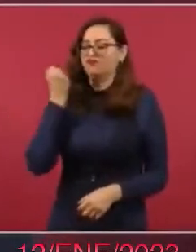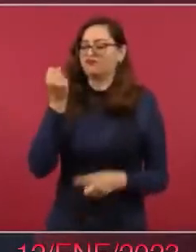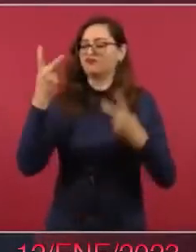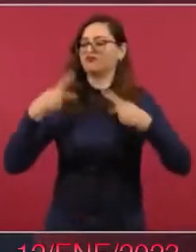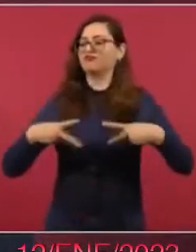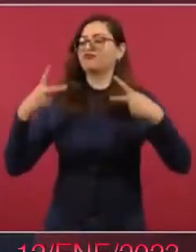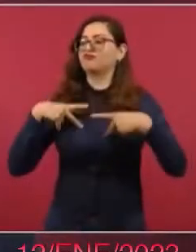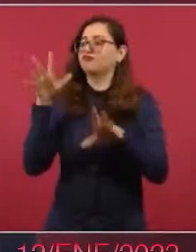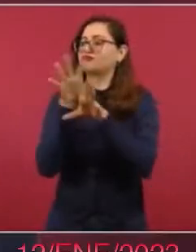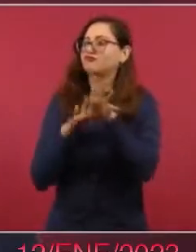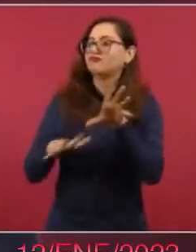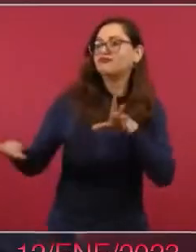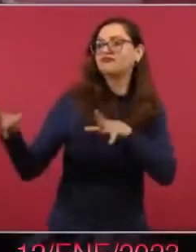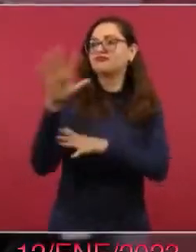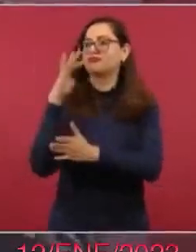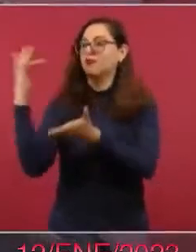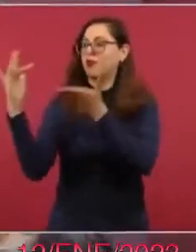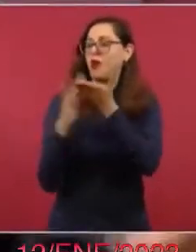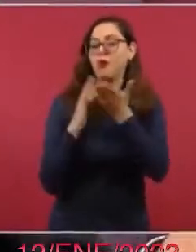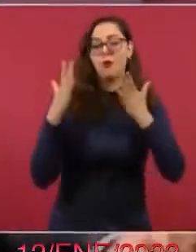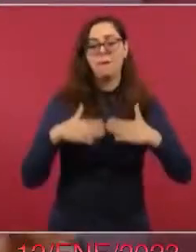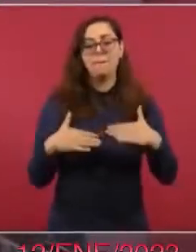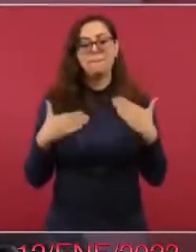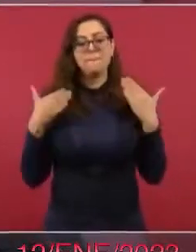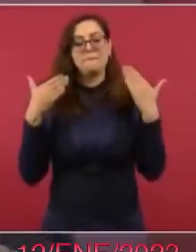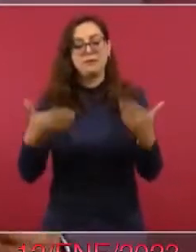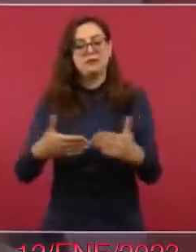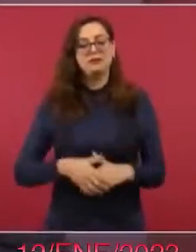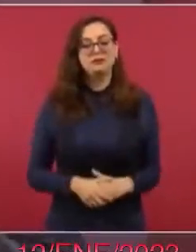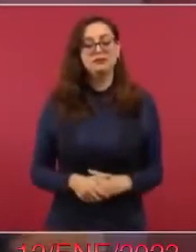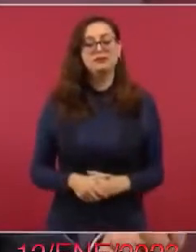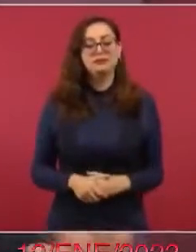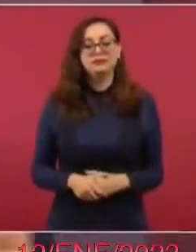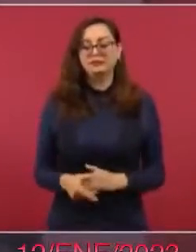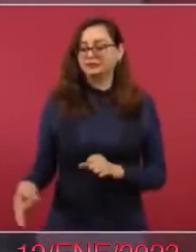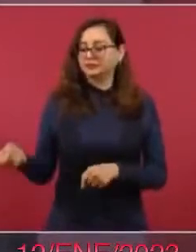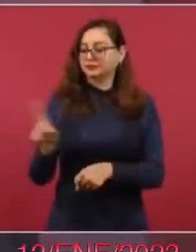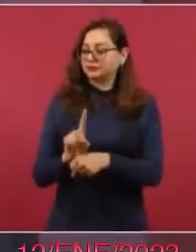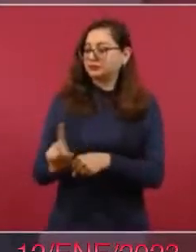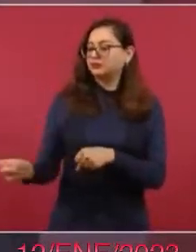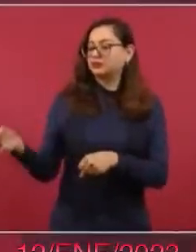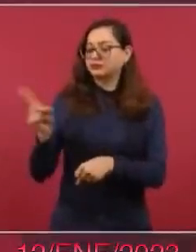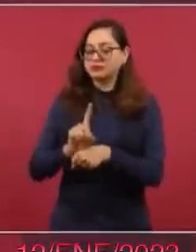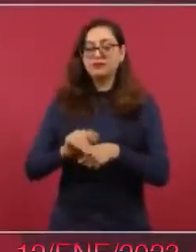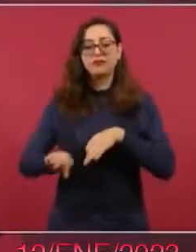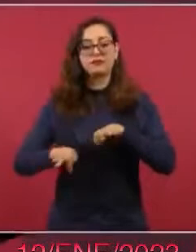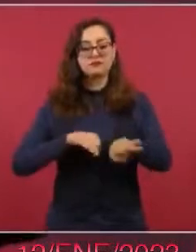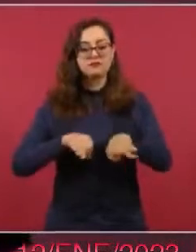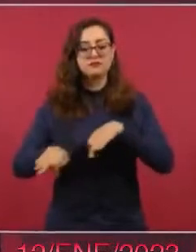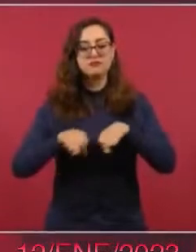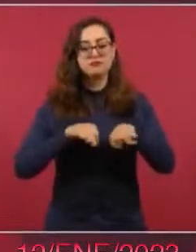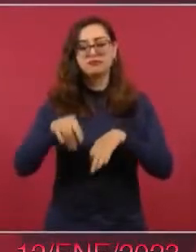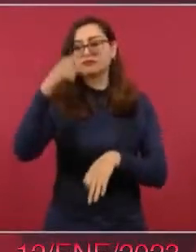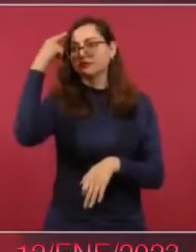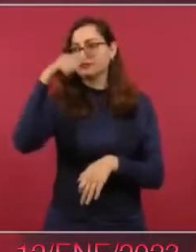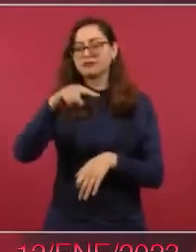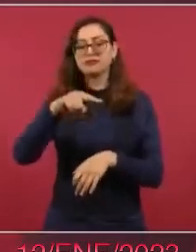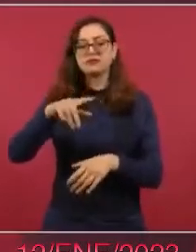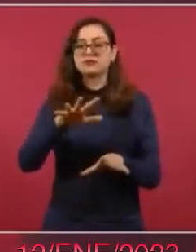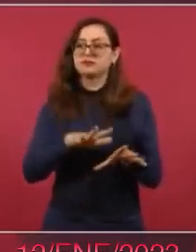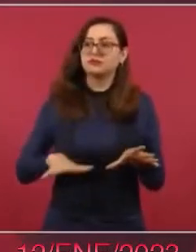confianza y estamos trabajando todos los días en beneficio del pueblo